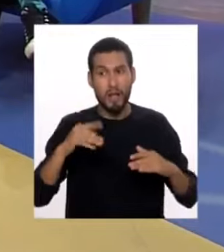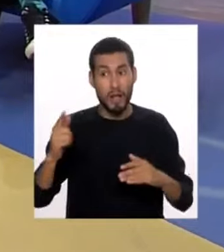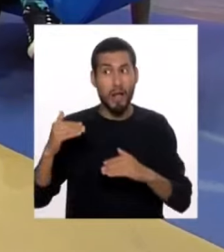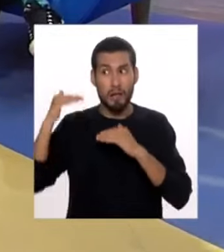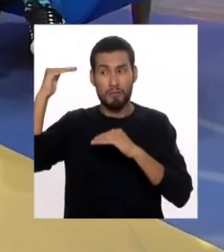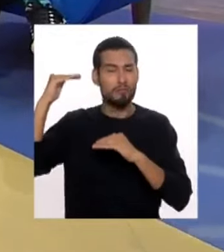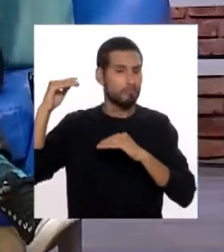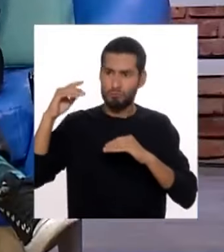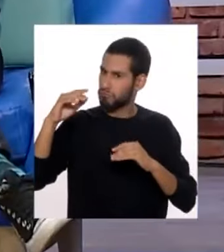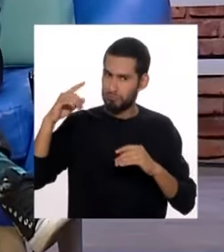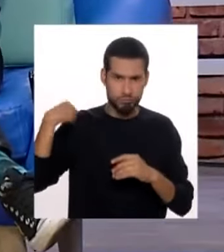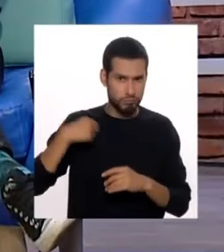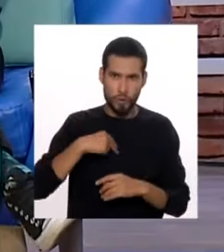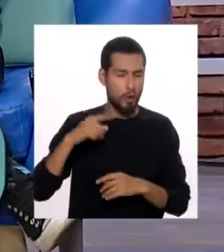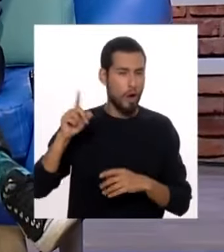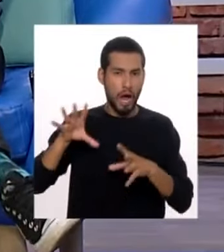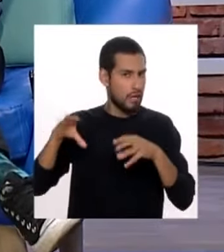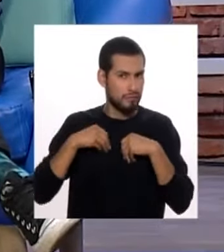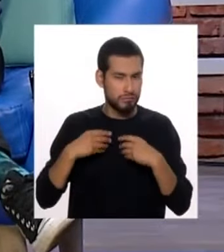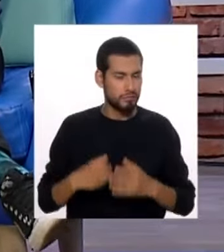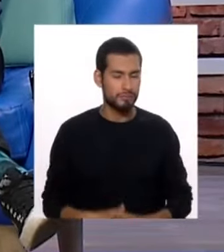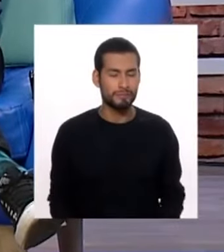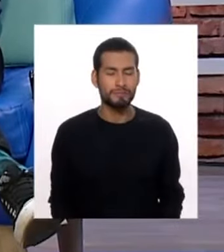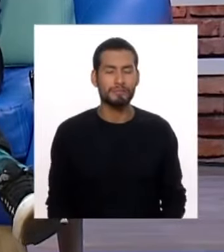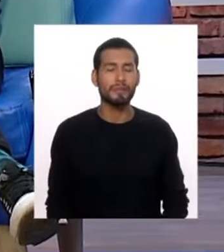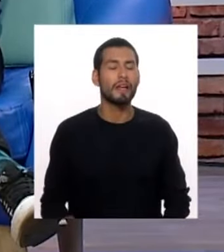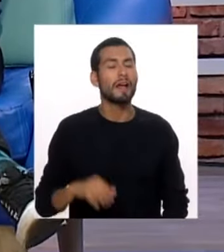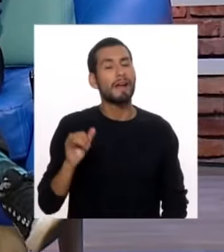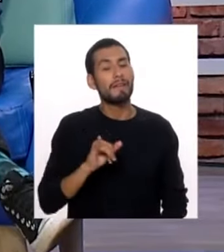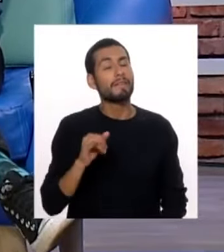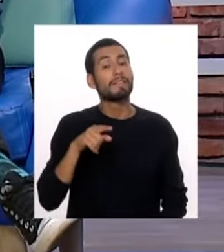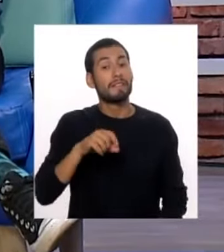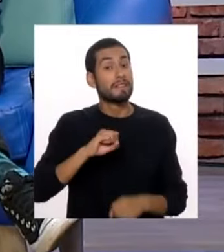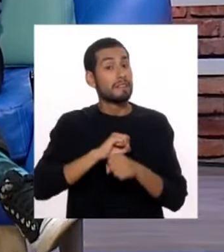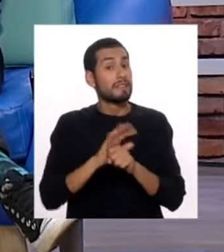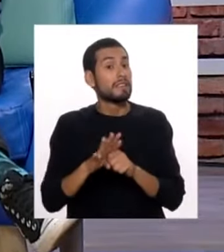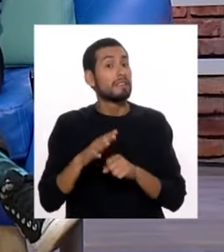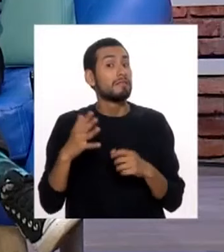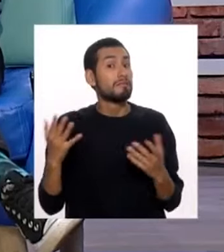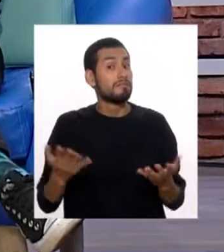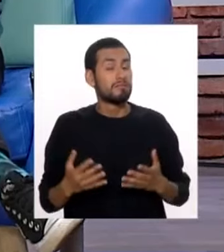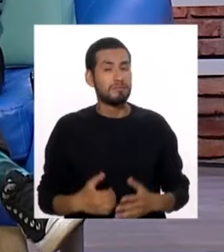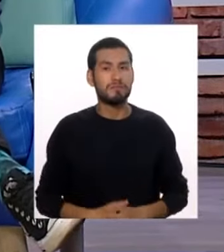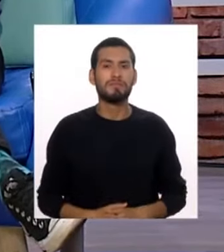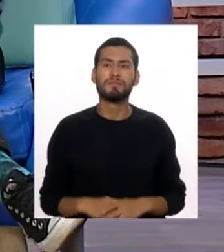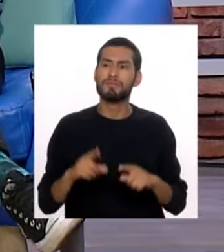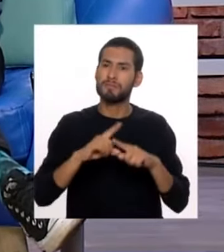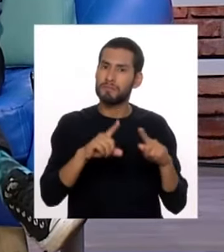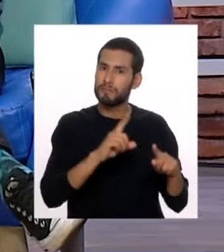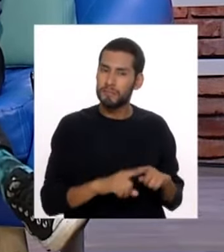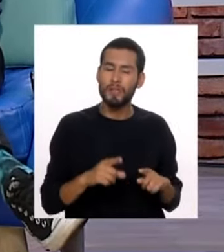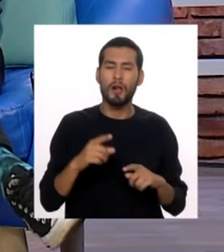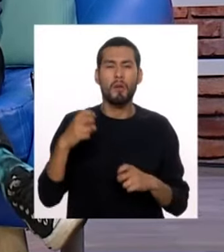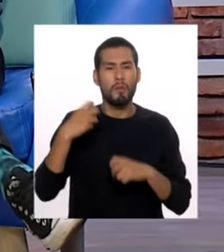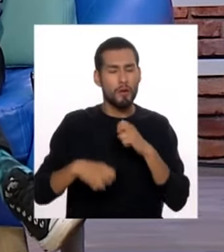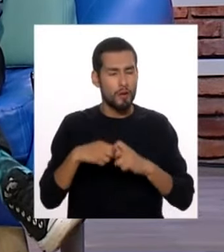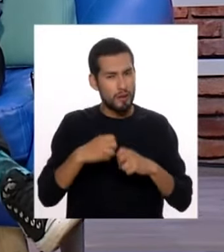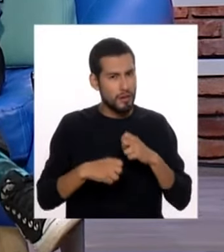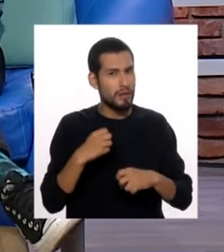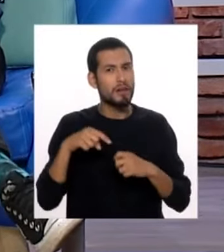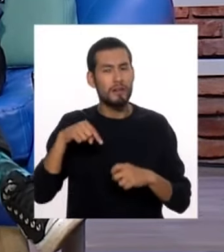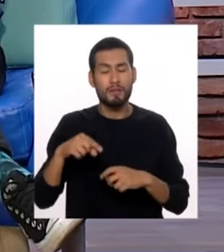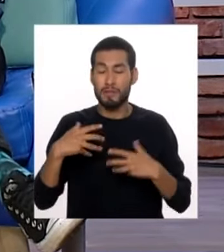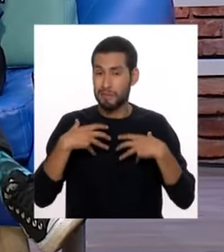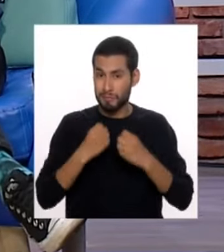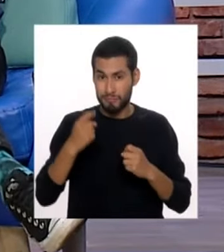adultos. Una de las cosas que develó, creo yo, la pandemia fue los niveles problemáticamente graves que